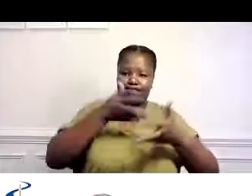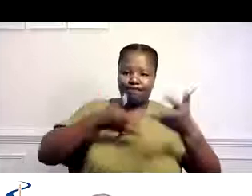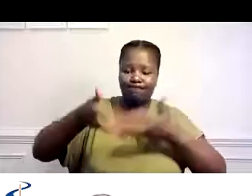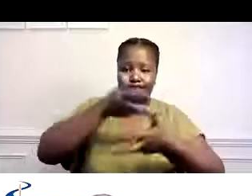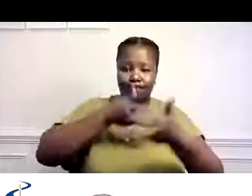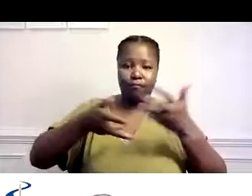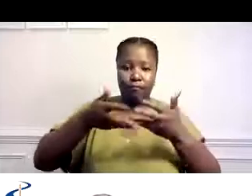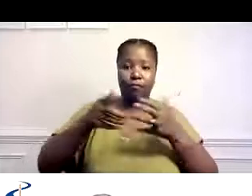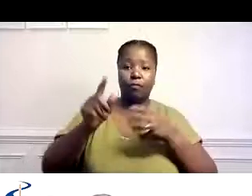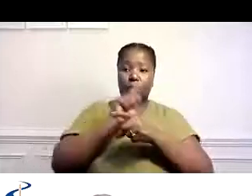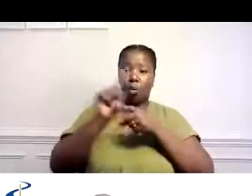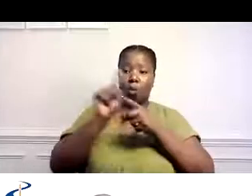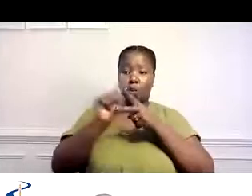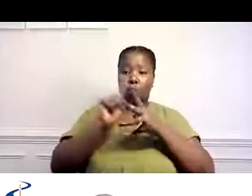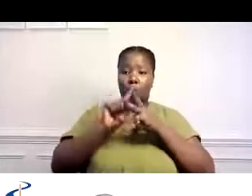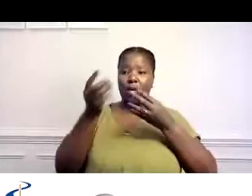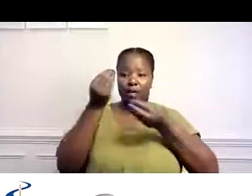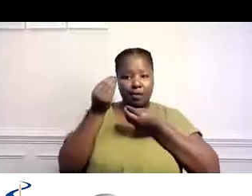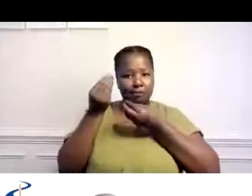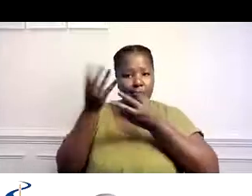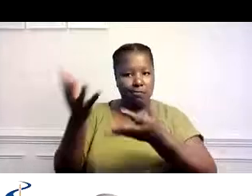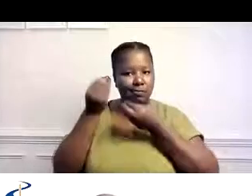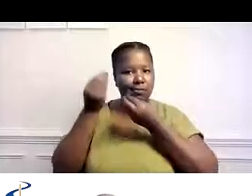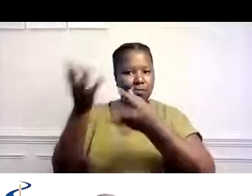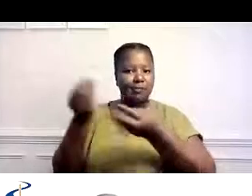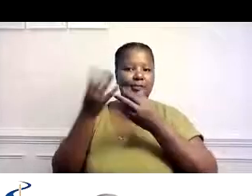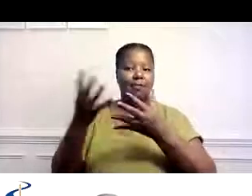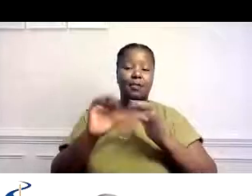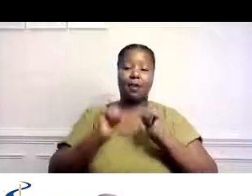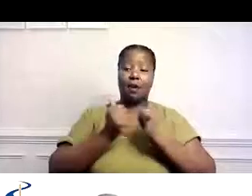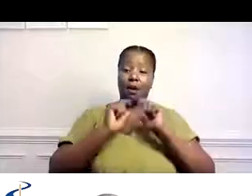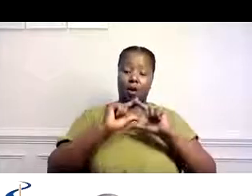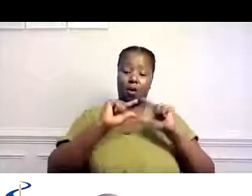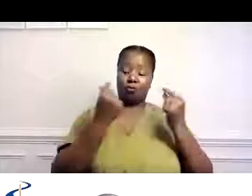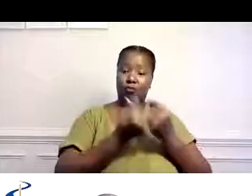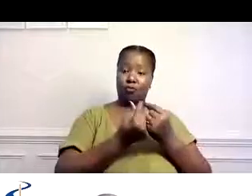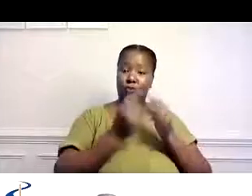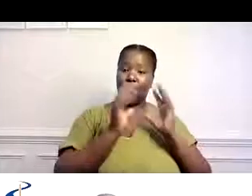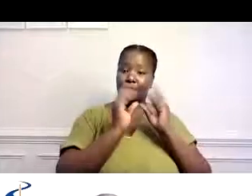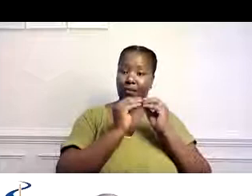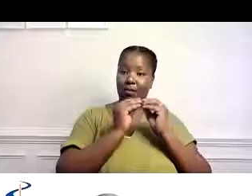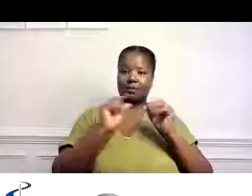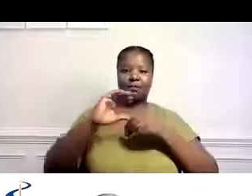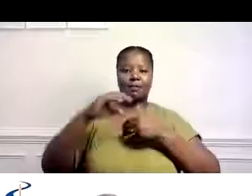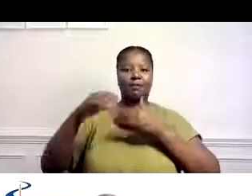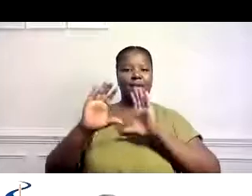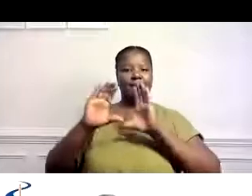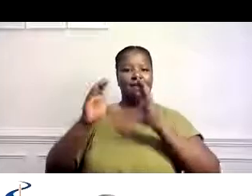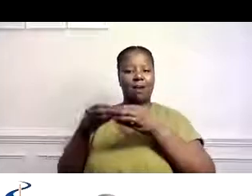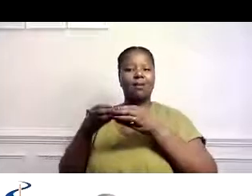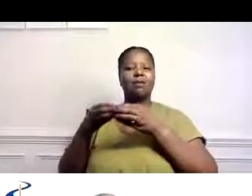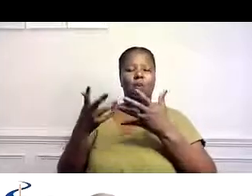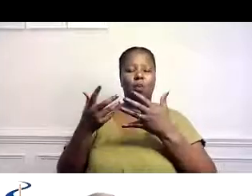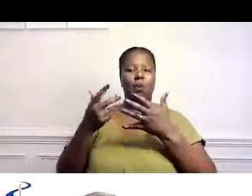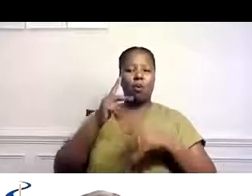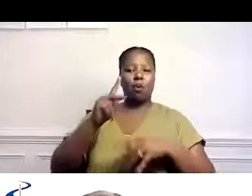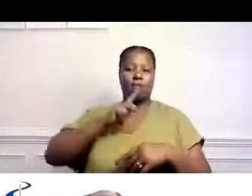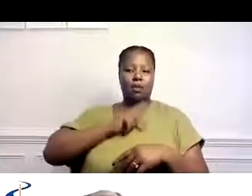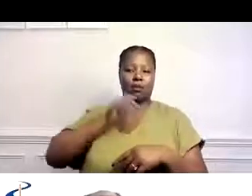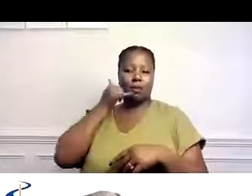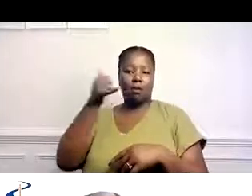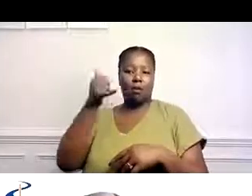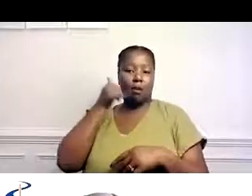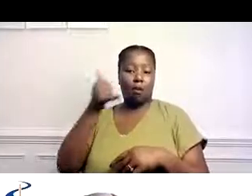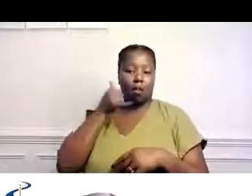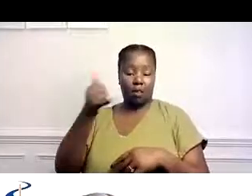Enviamos paquetes semanalmente y le damos seguimiento con los individuos por medio de juntas, clases, grupales o individualmente y